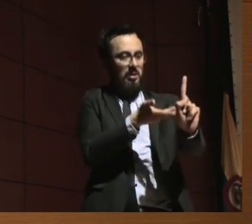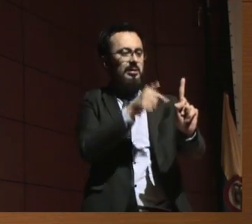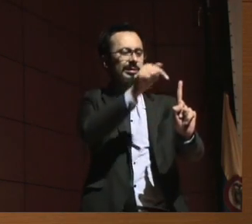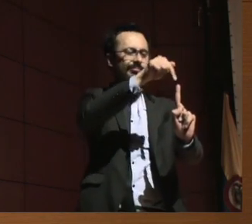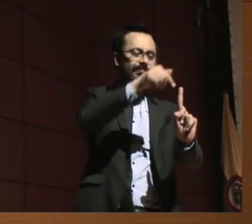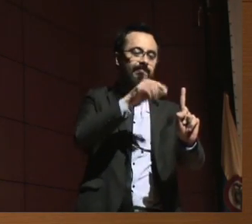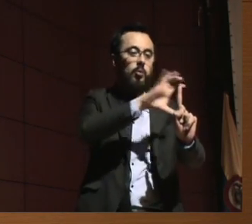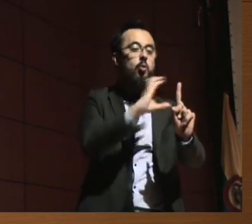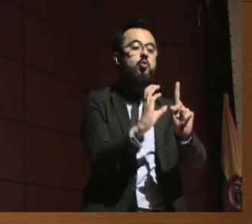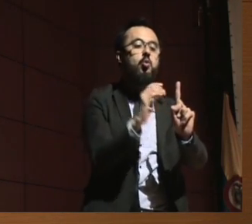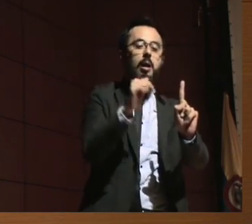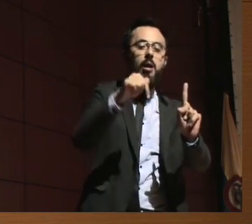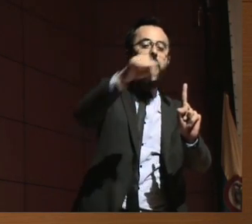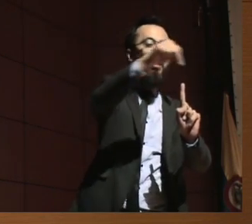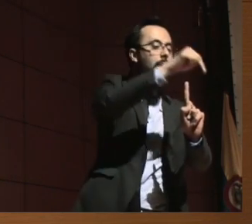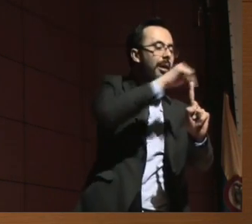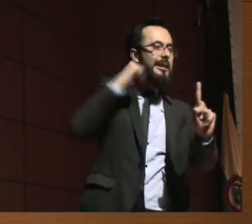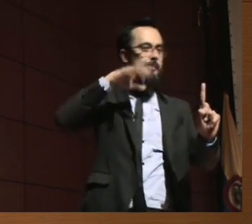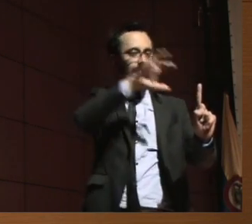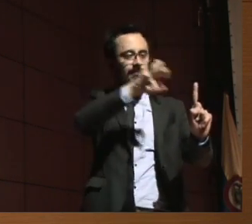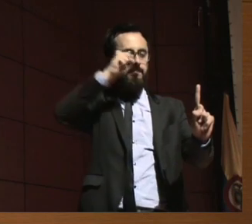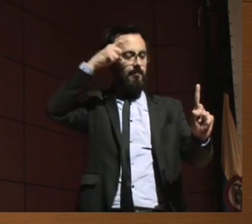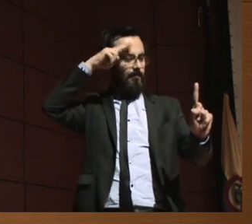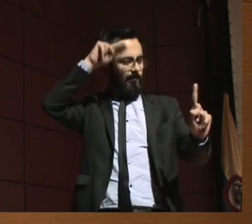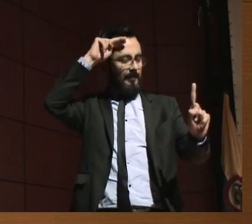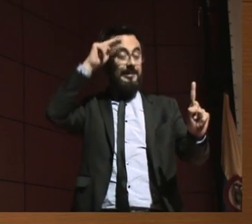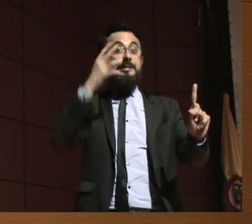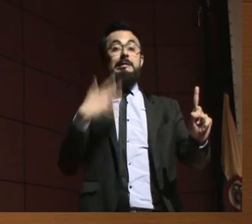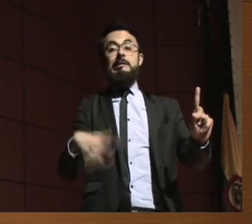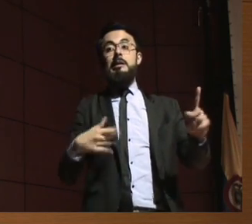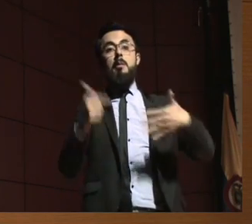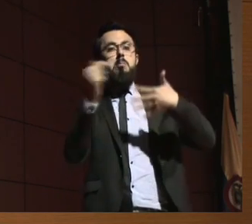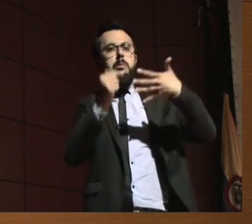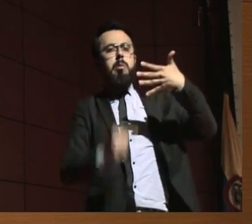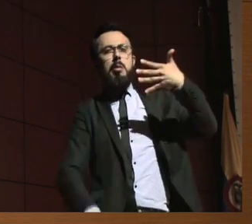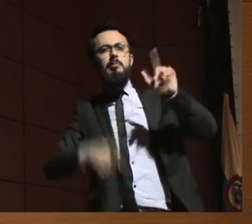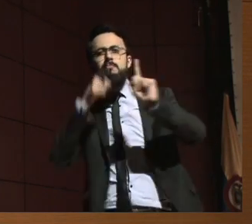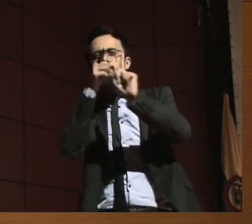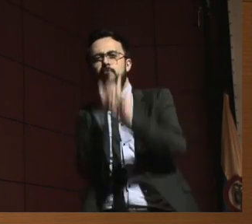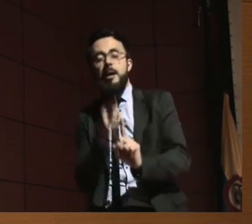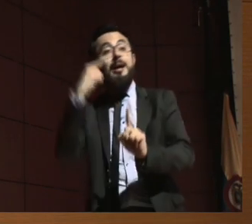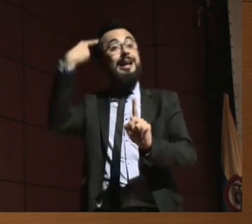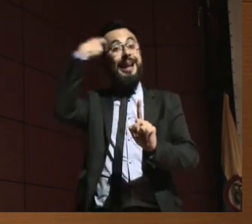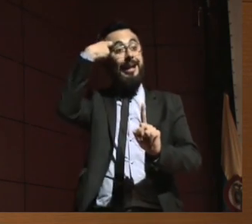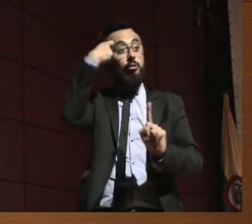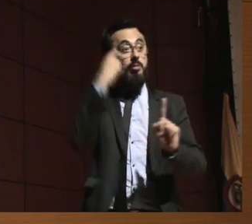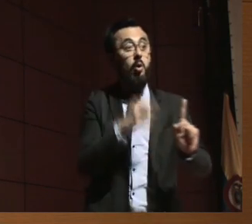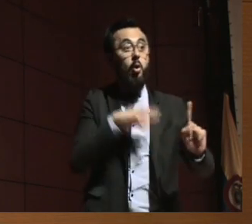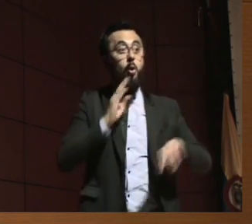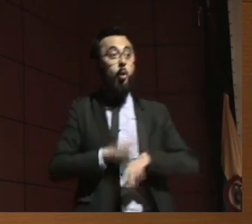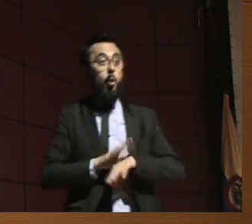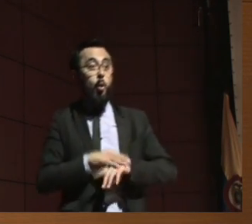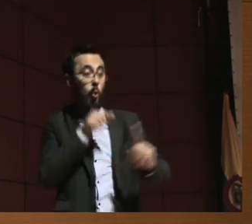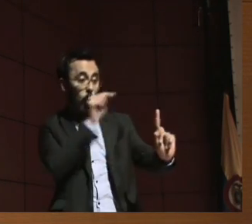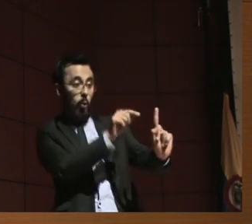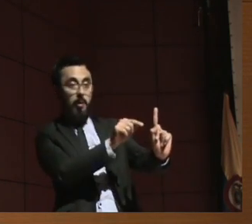hay muchos retos, pero creo que es muy claro que los retos están más de este lado que del otro lado.